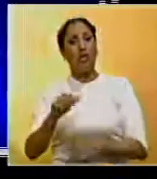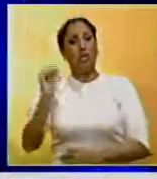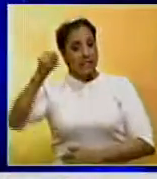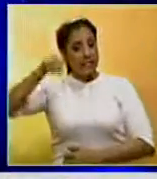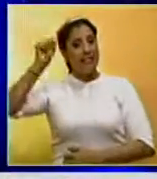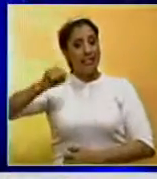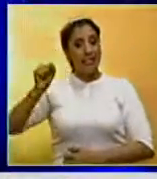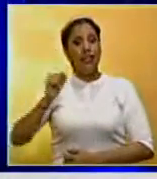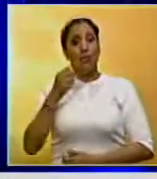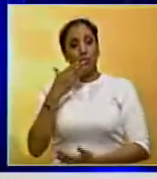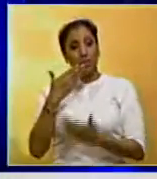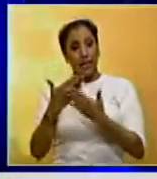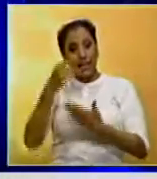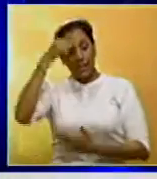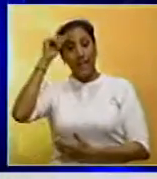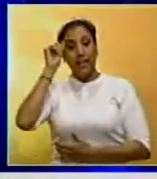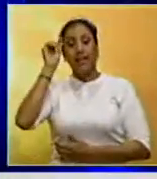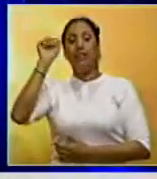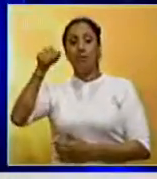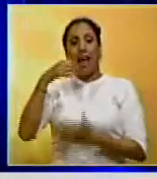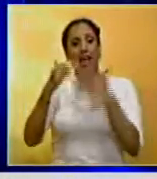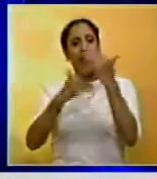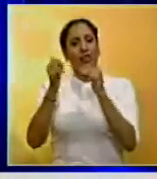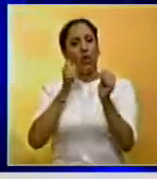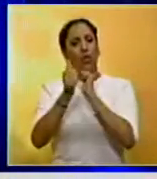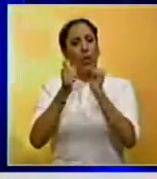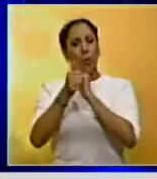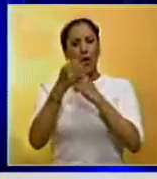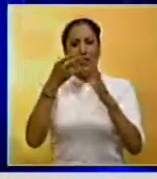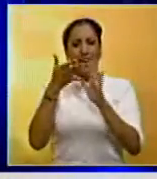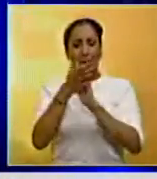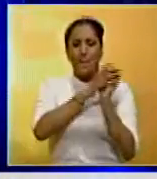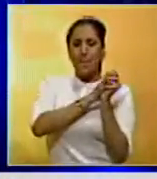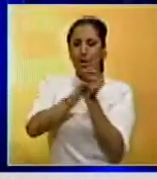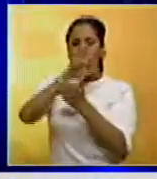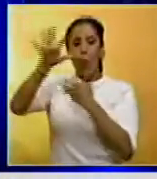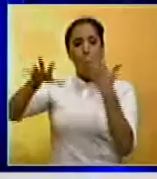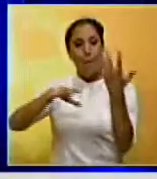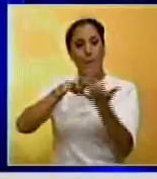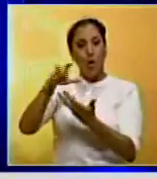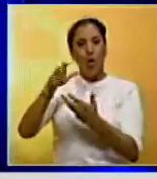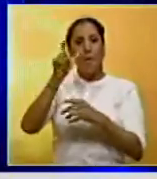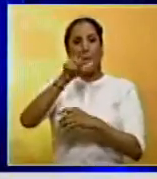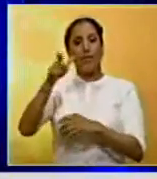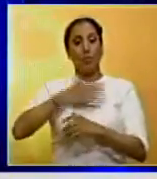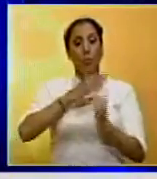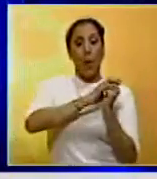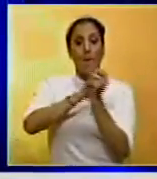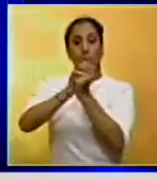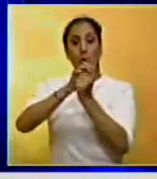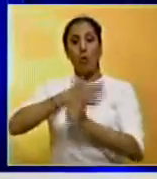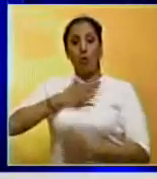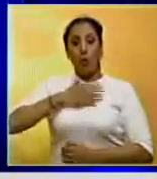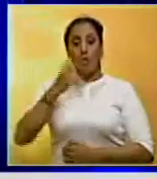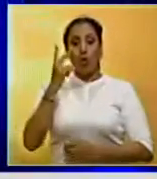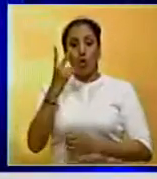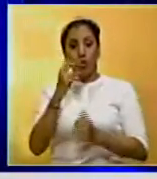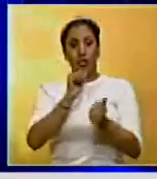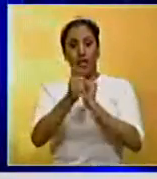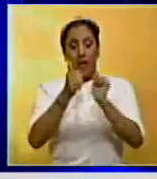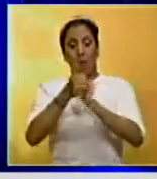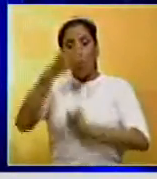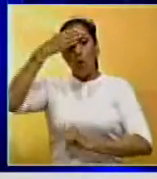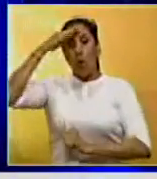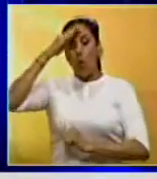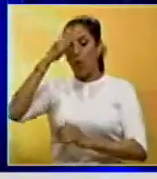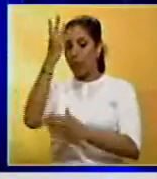Andrina, muchísimas gracias. Amigos, en este Adalanto Deportivo les hablamos de béisbol, porque continúa la polémica con la deserción de los peloteros cubanos Julieski y Lourdes